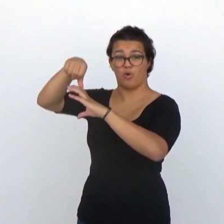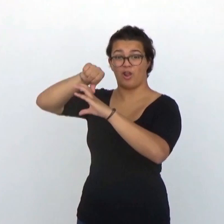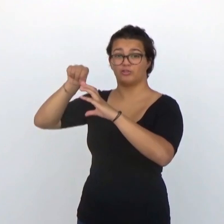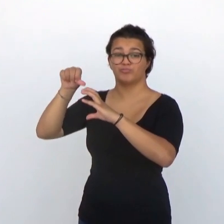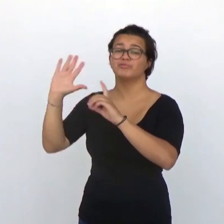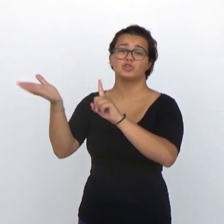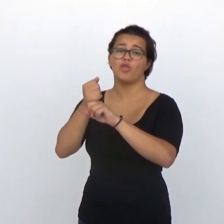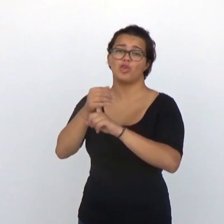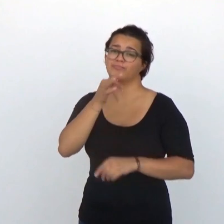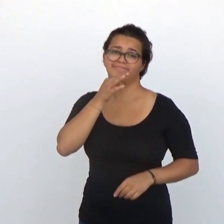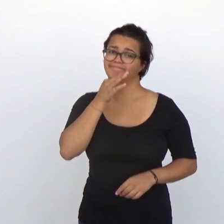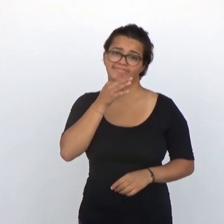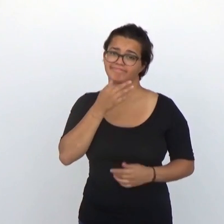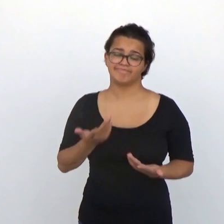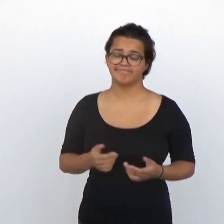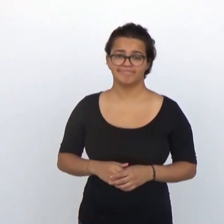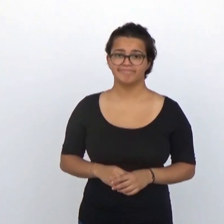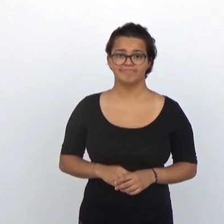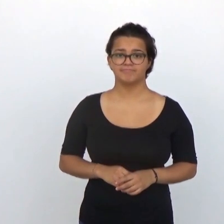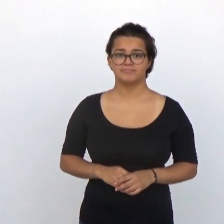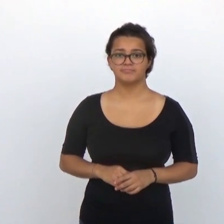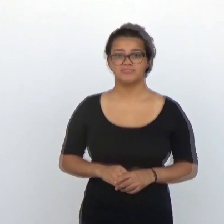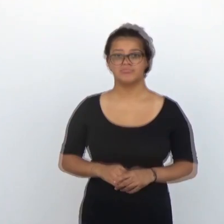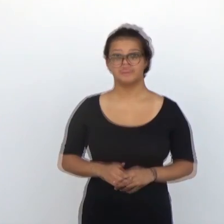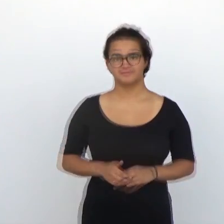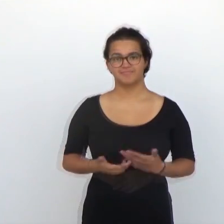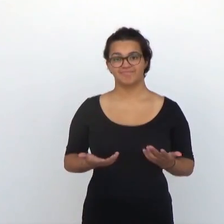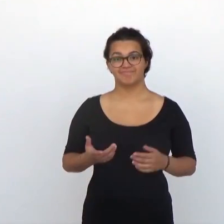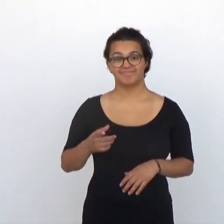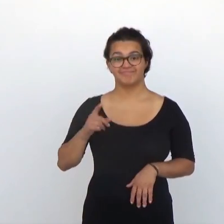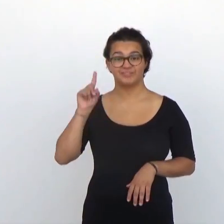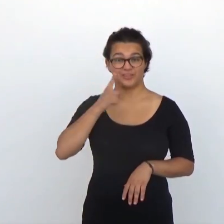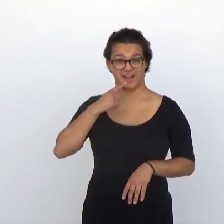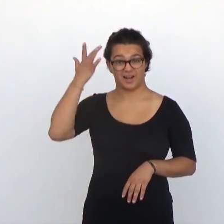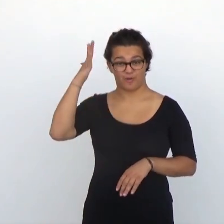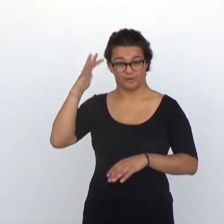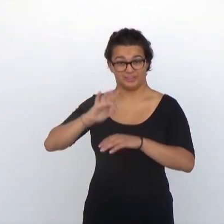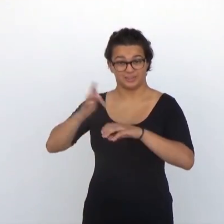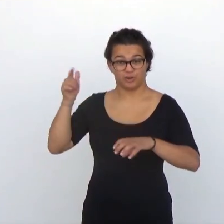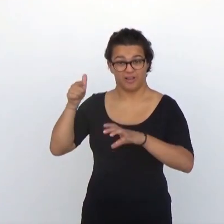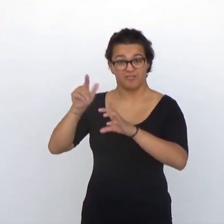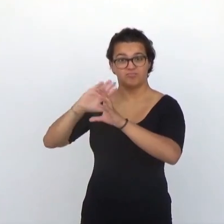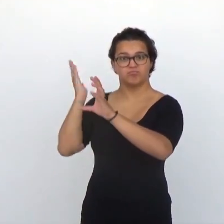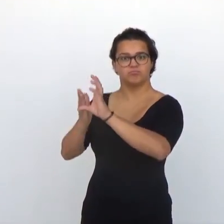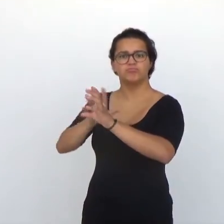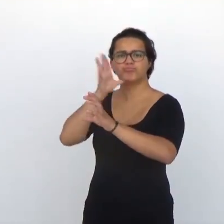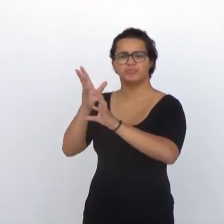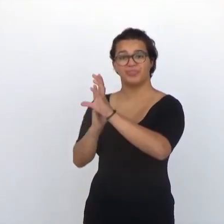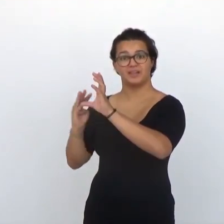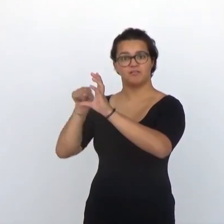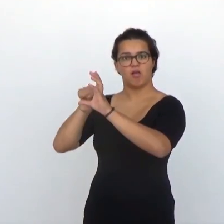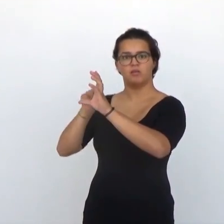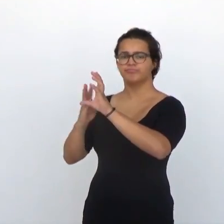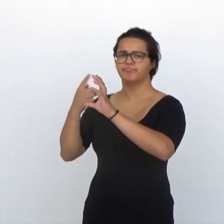todavía no tenemos tratamiento. La mayoría de las sorderas neurosensoriales se producen por la pérdida de